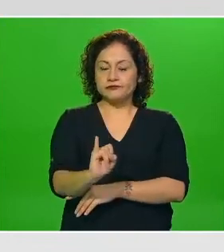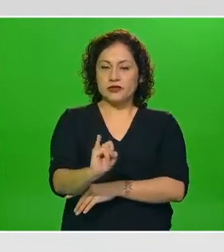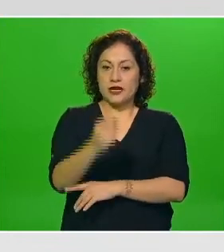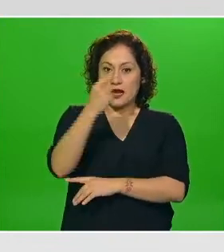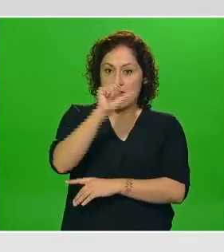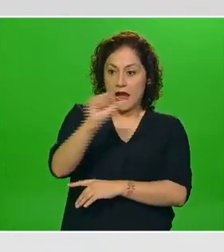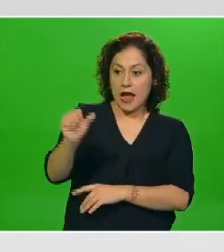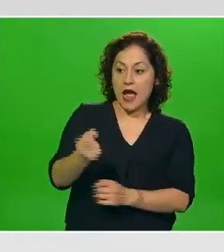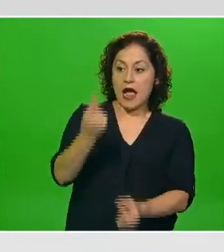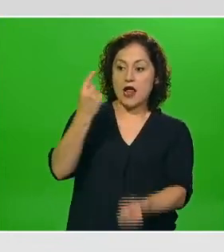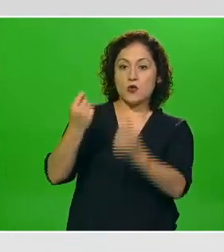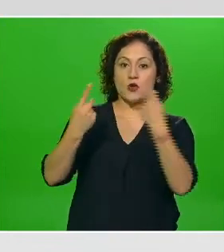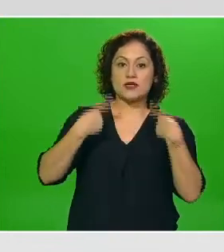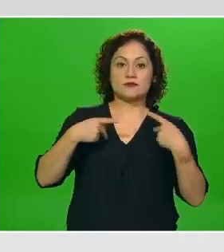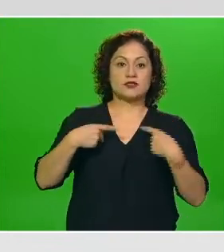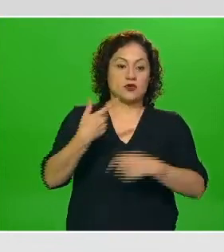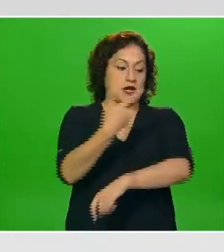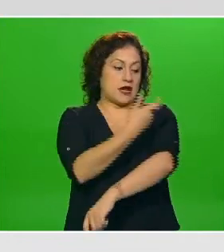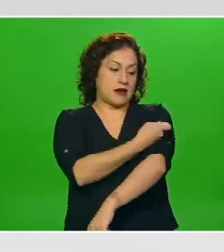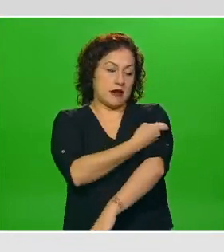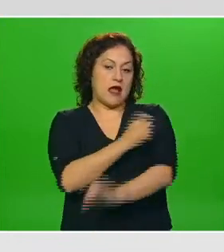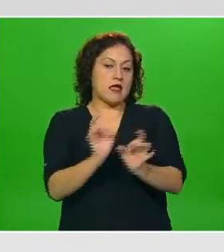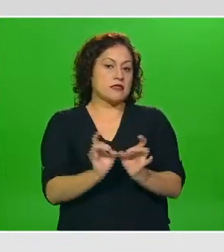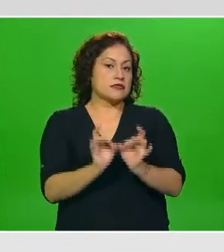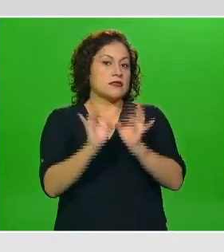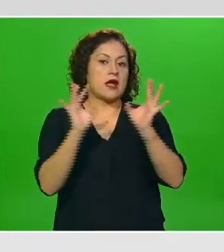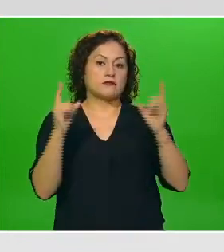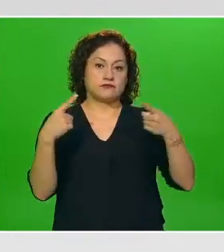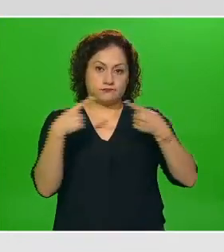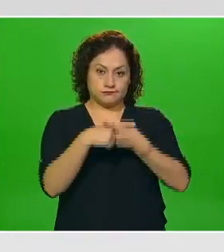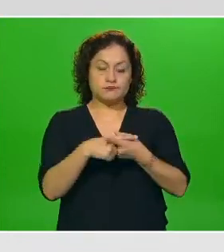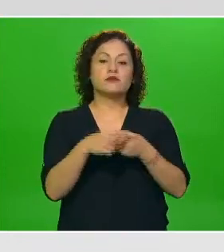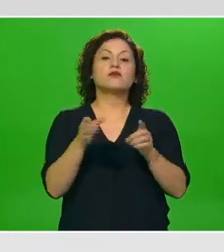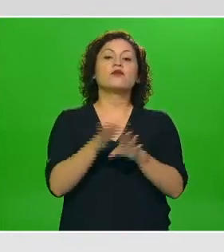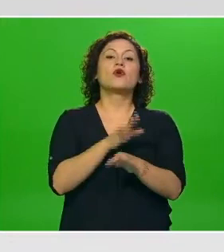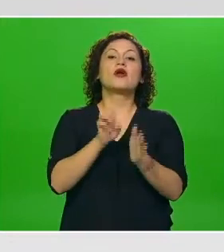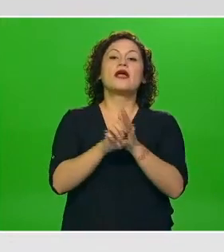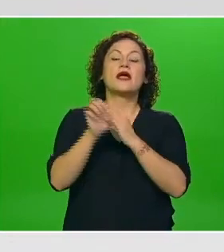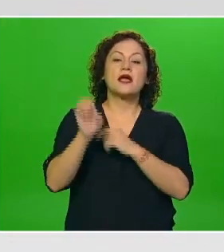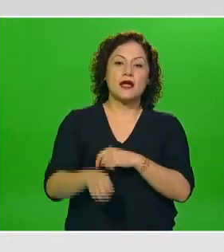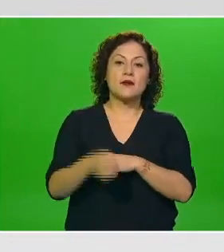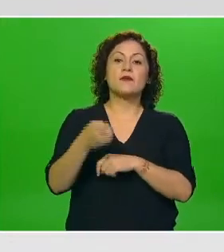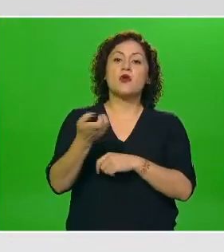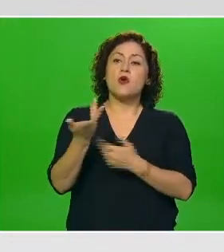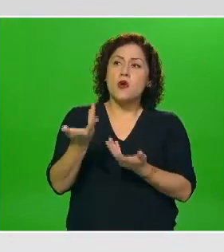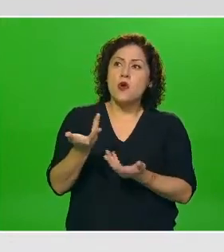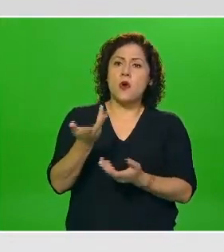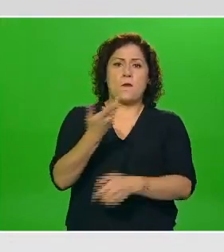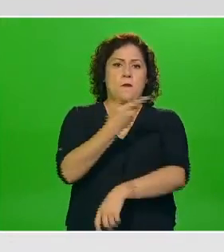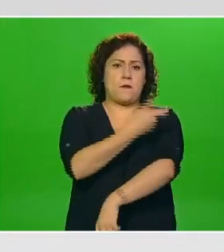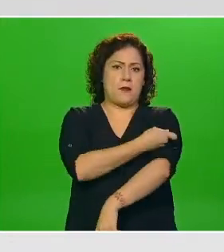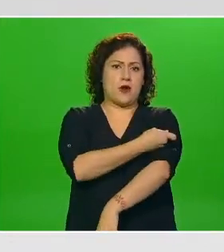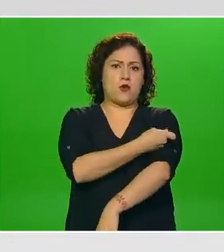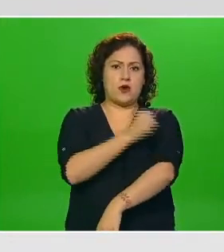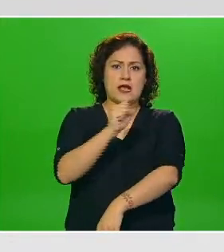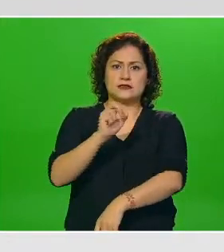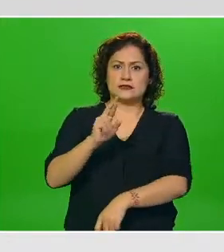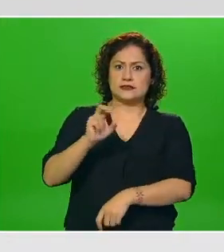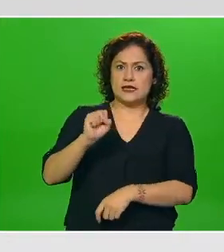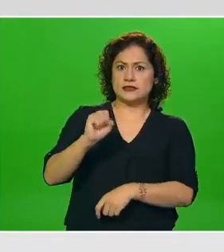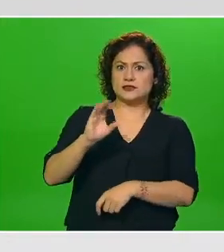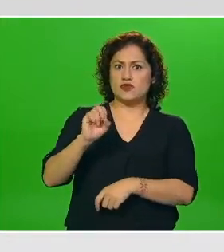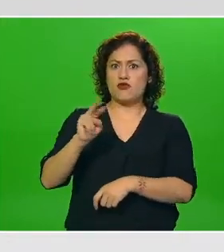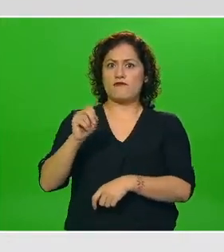tipo de vacuna no solamente estamos hablando de la vacuna contra el virus SARS-CoV-2 sino estamos hablando de cualquiera de las vacunas ya